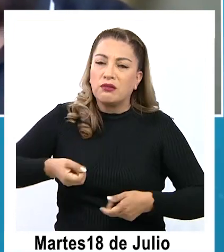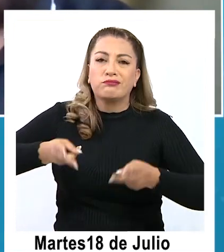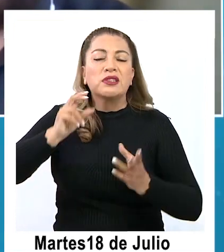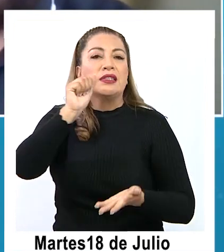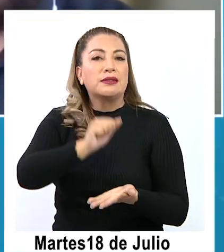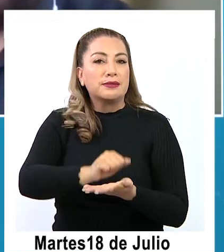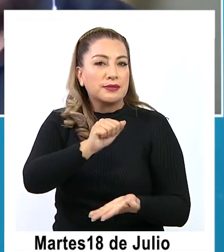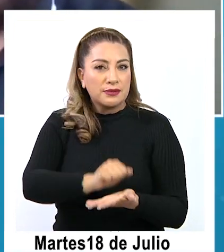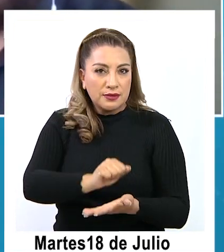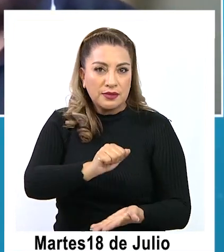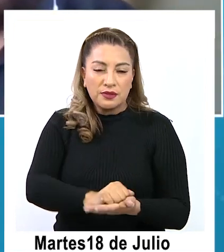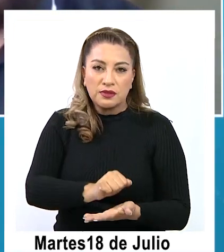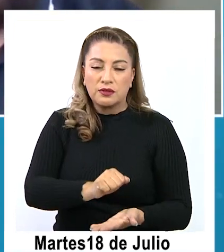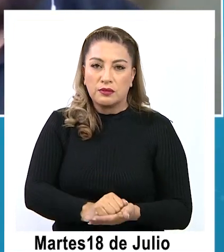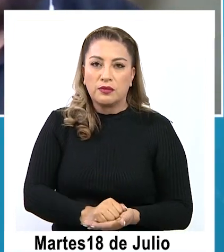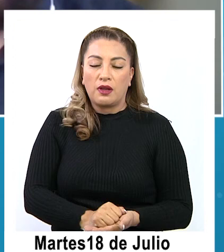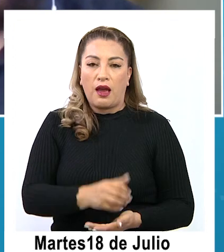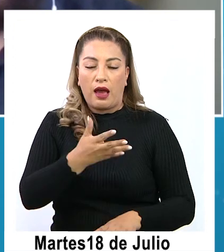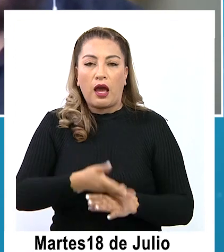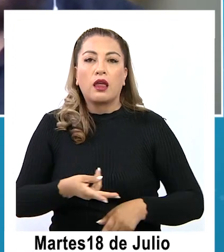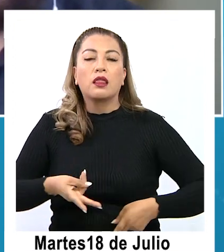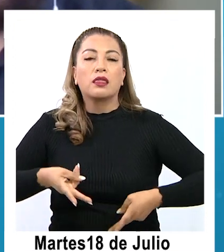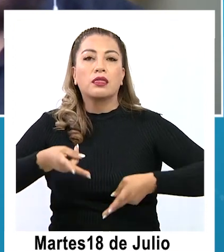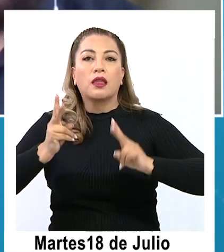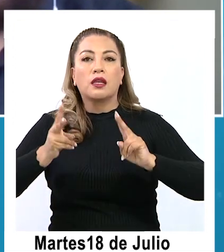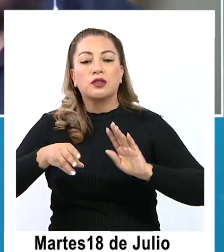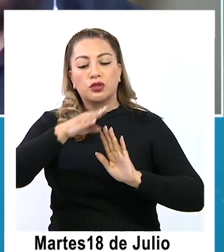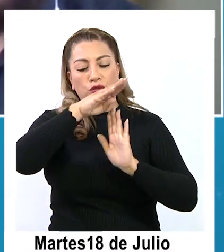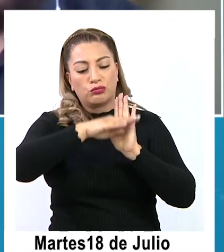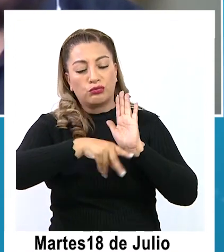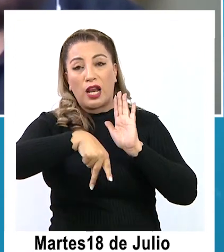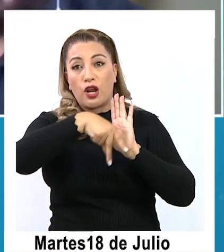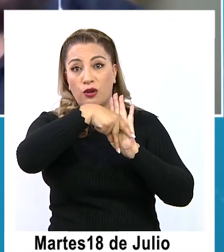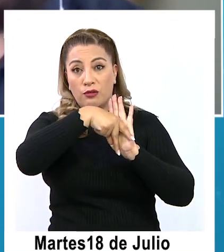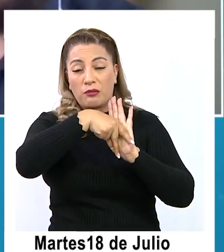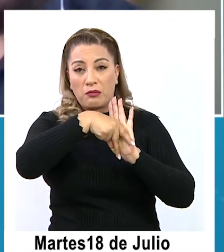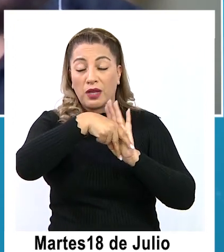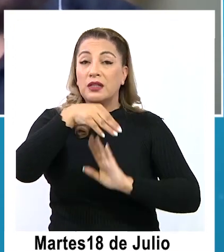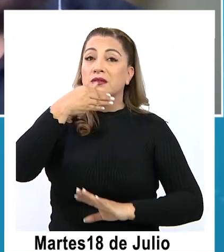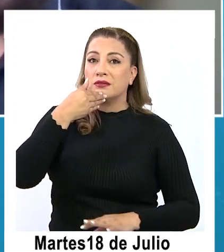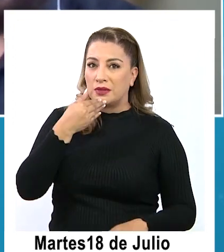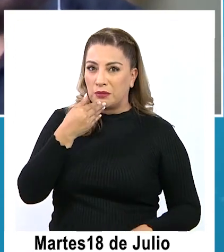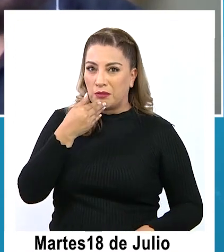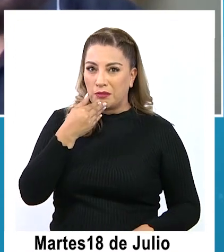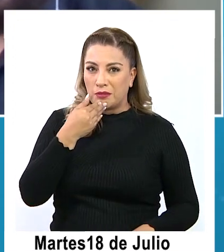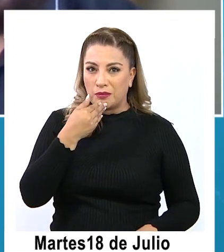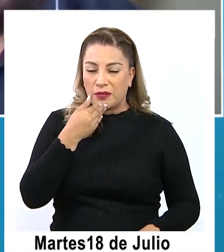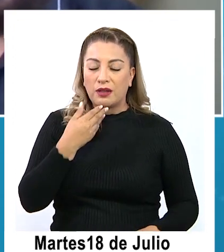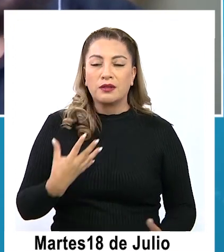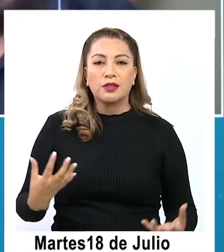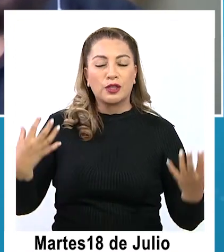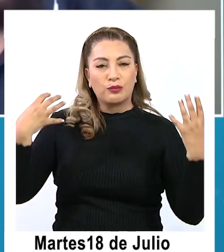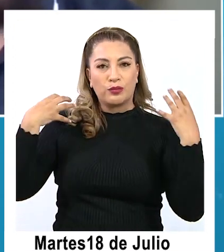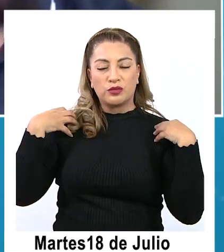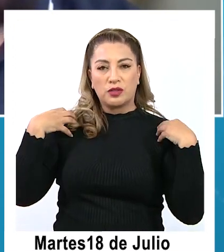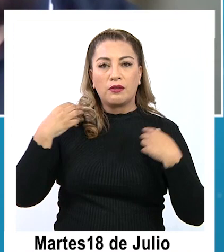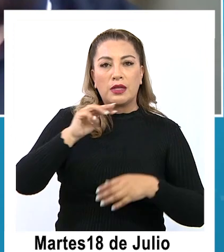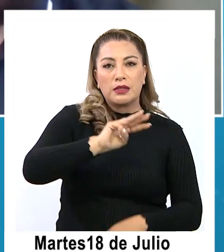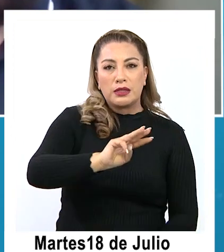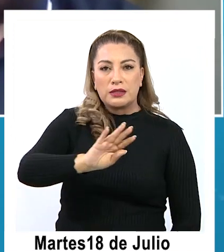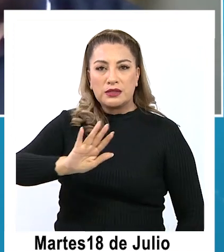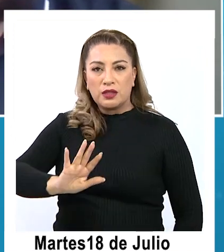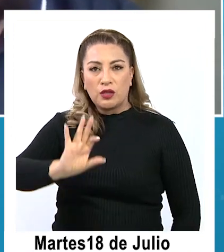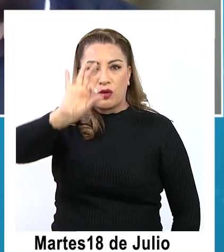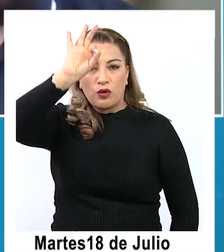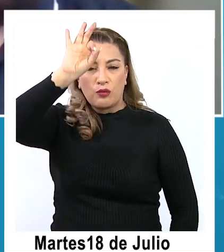derechos a los consumidores que dice relación con la ampliación de la normativa y también se viene a hacer cargo de un treinta y cinco